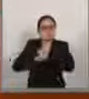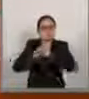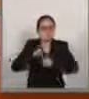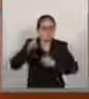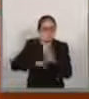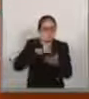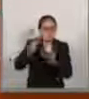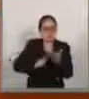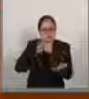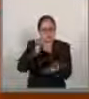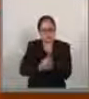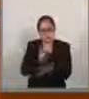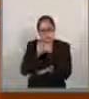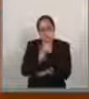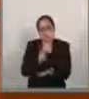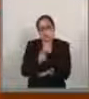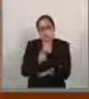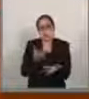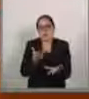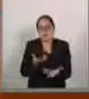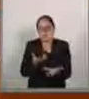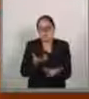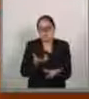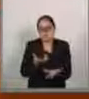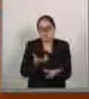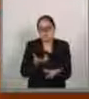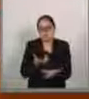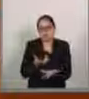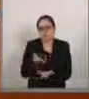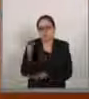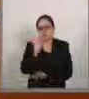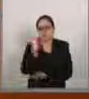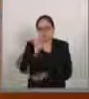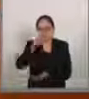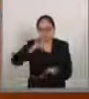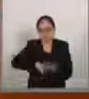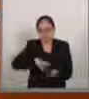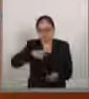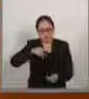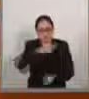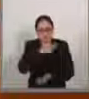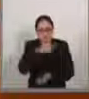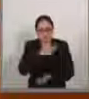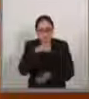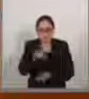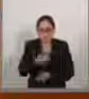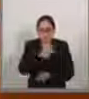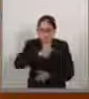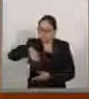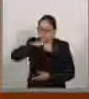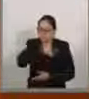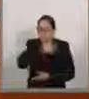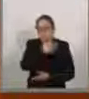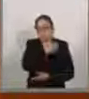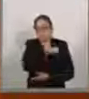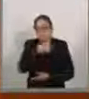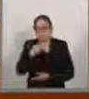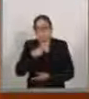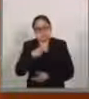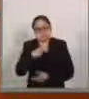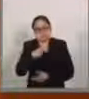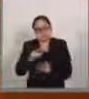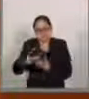ley de estas características es que ciertamente estamos obligados a hacer una